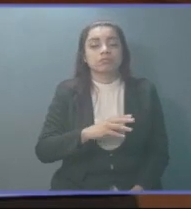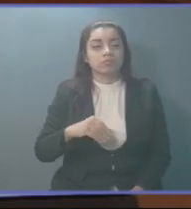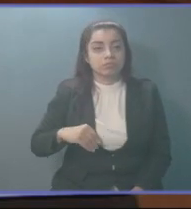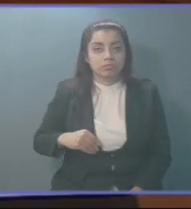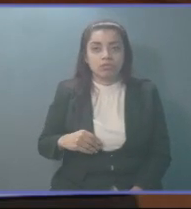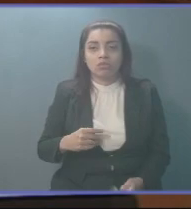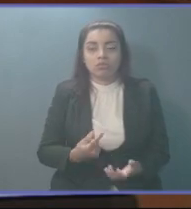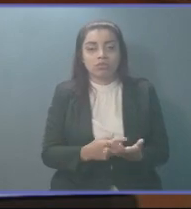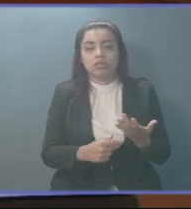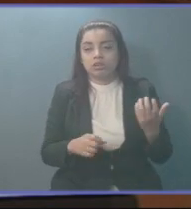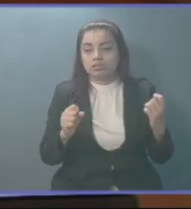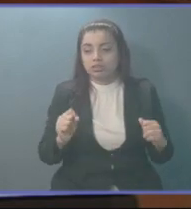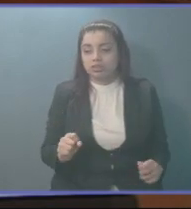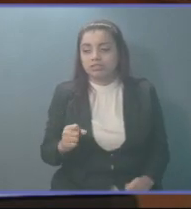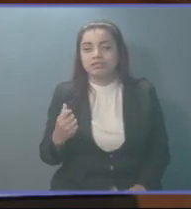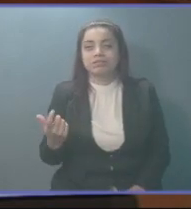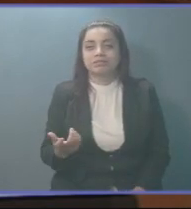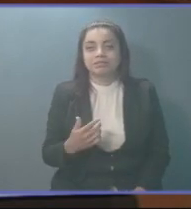propio ministro.